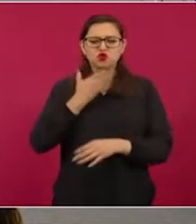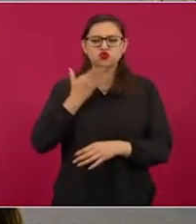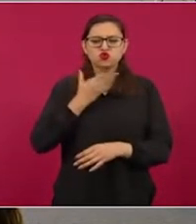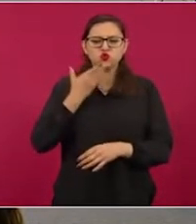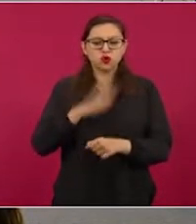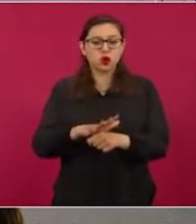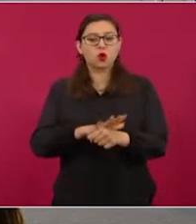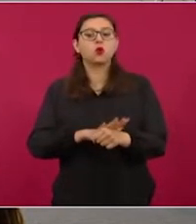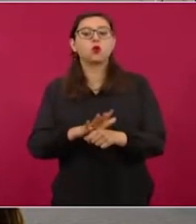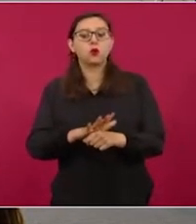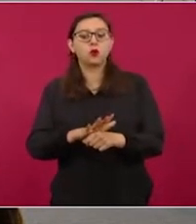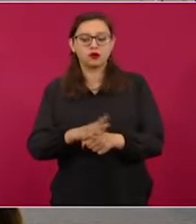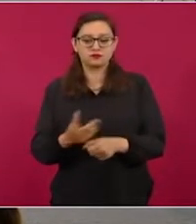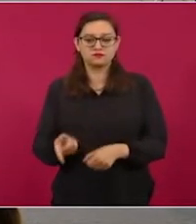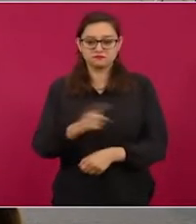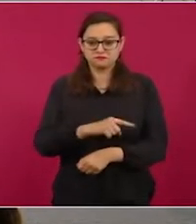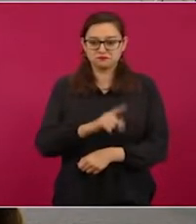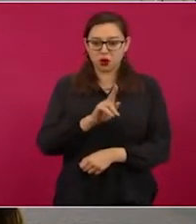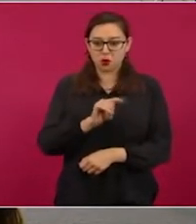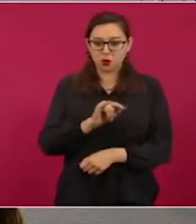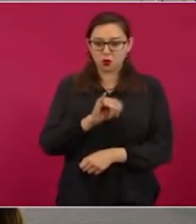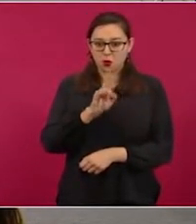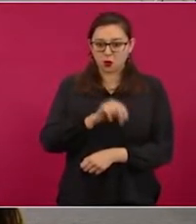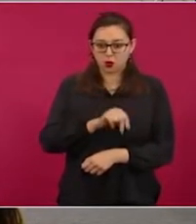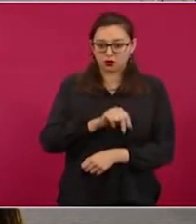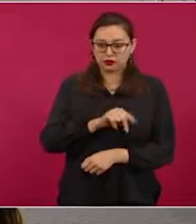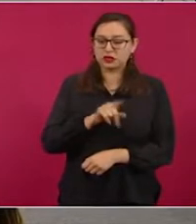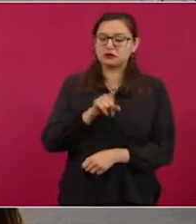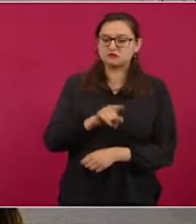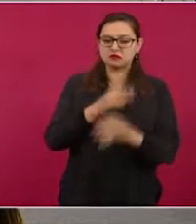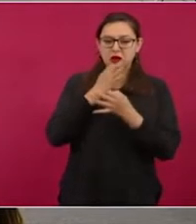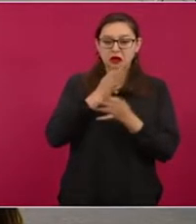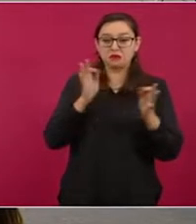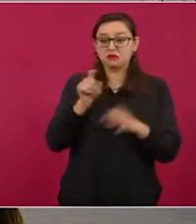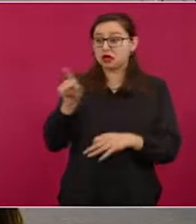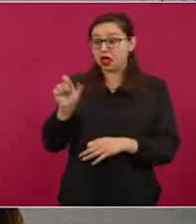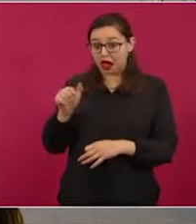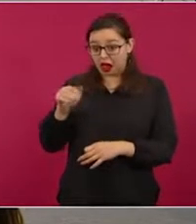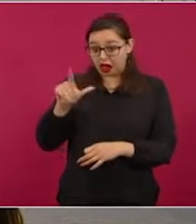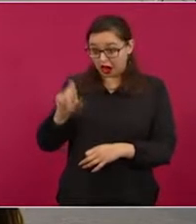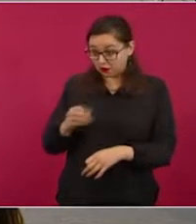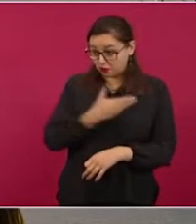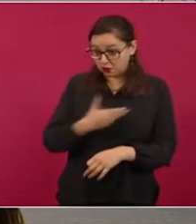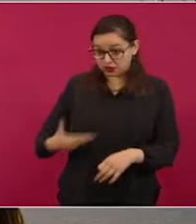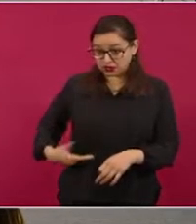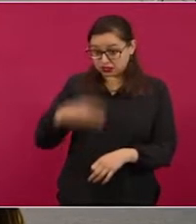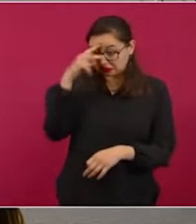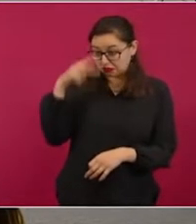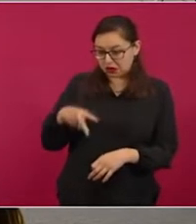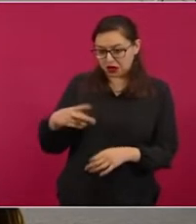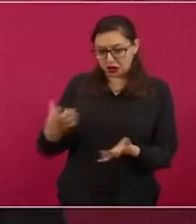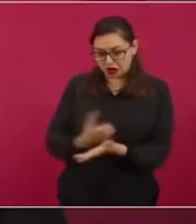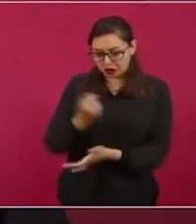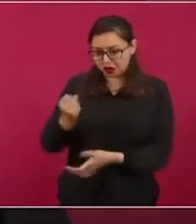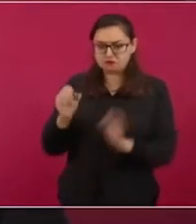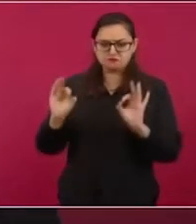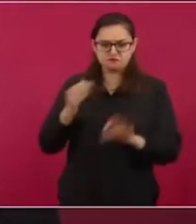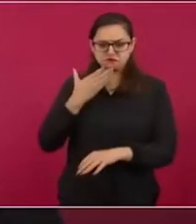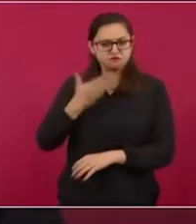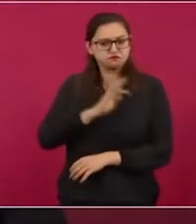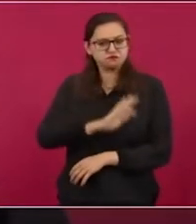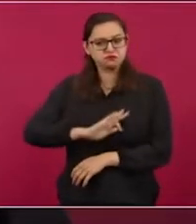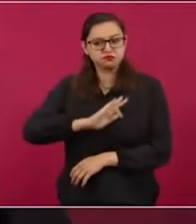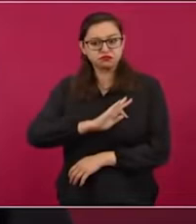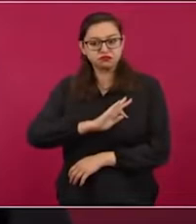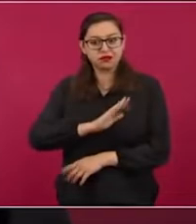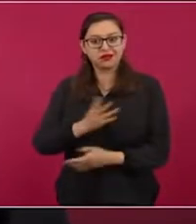mandatario ruso celebró el triunfo de Andrés Manuel López Obrador como presidente de México, pero así